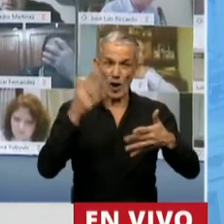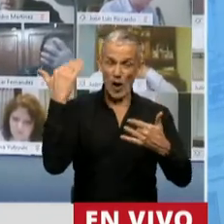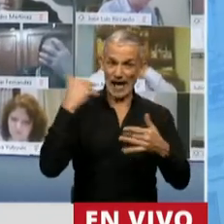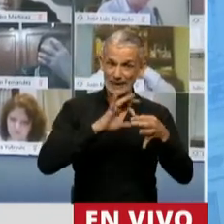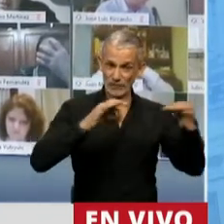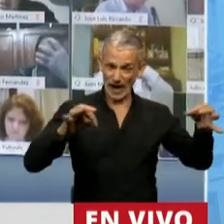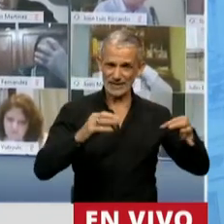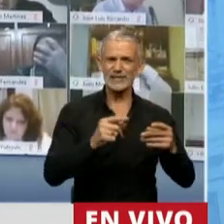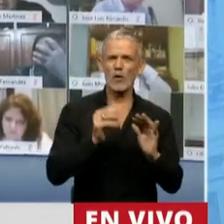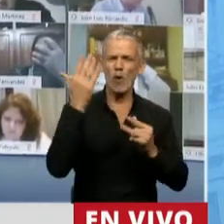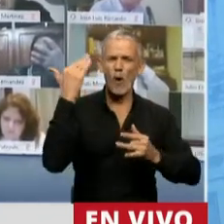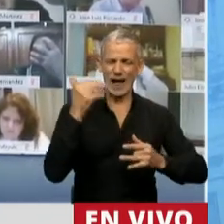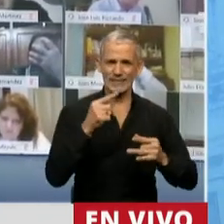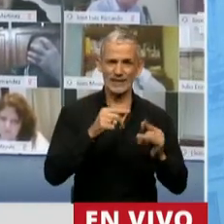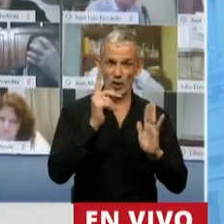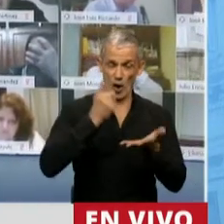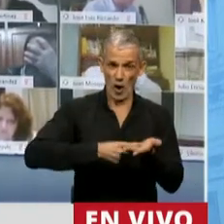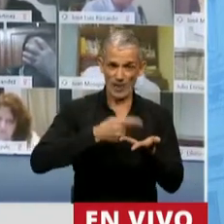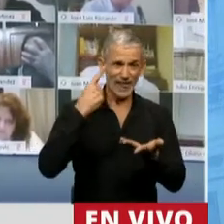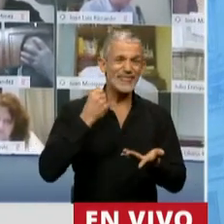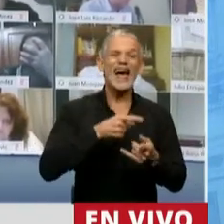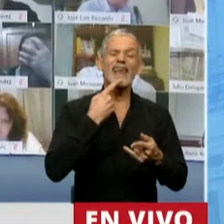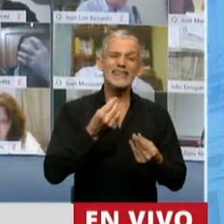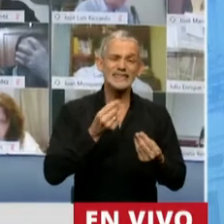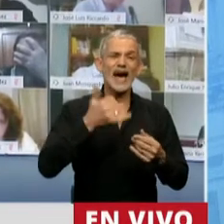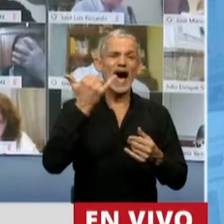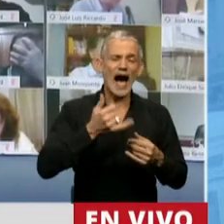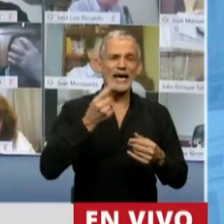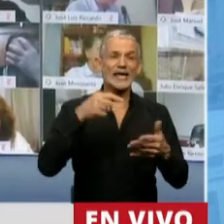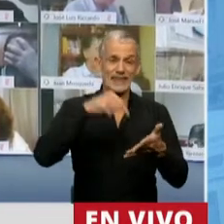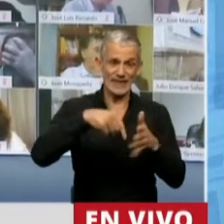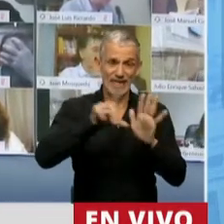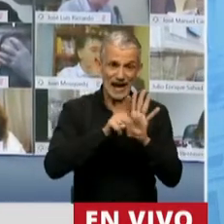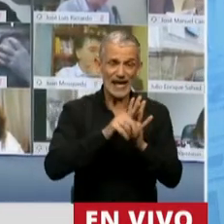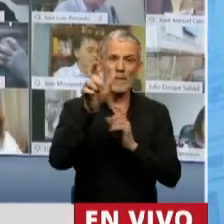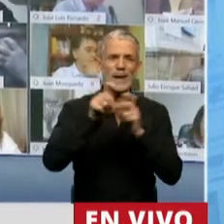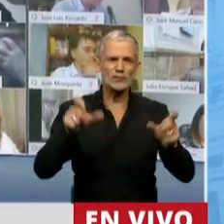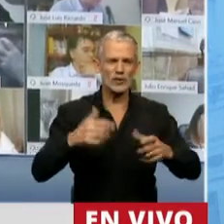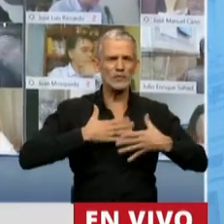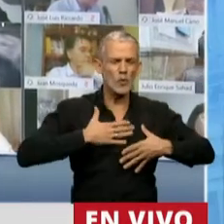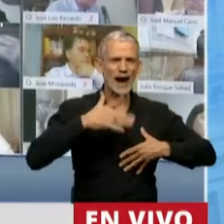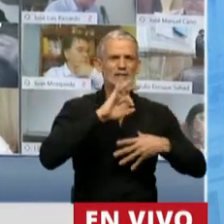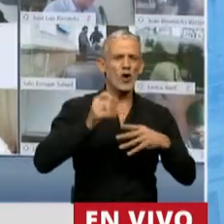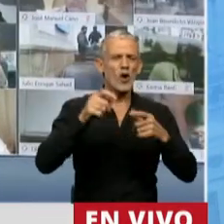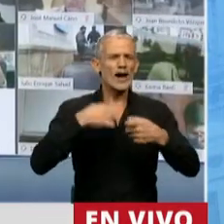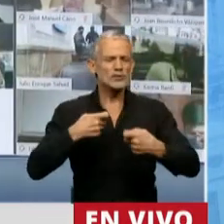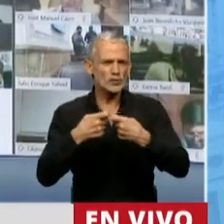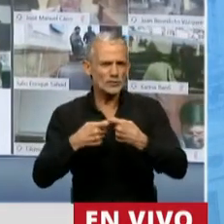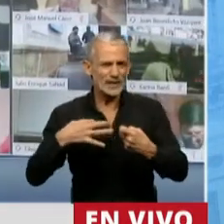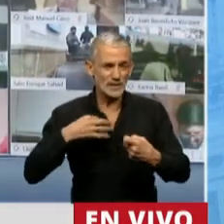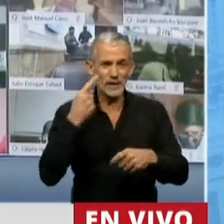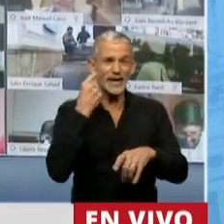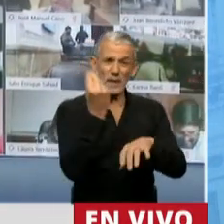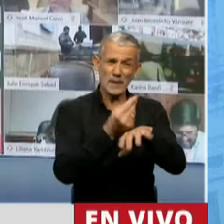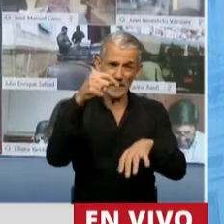presentado, cómo está en el orden del día. Dice, son sujetos de la presente ley las personas humanas o jurídicas residentes en el